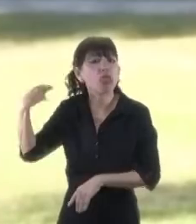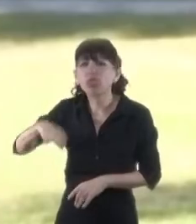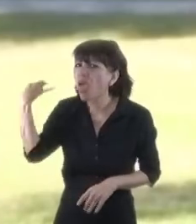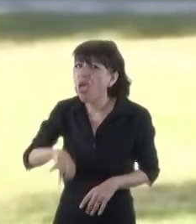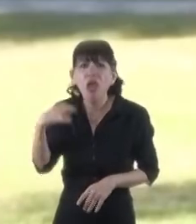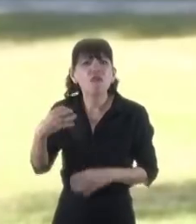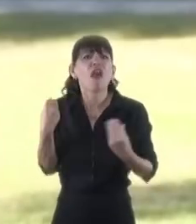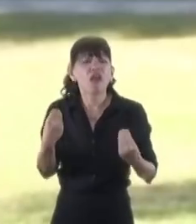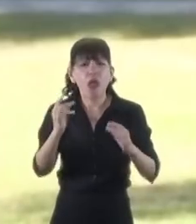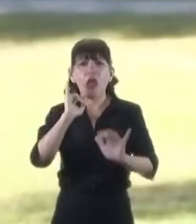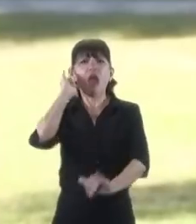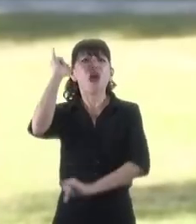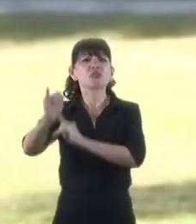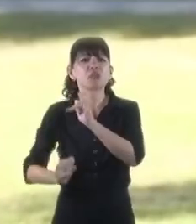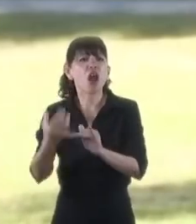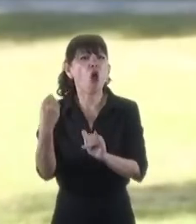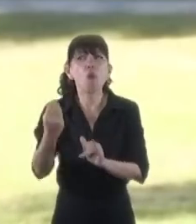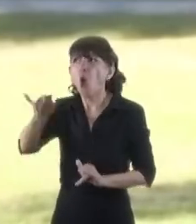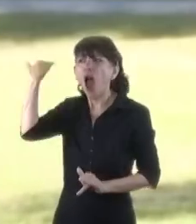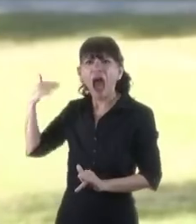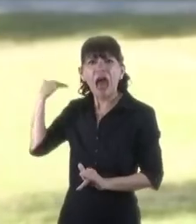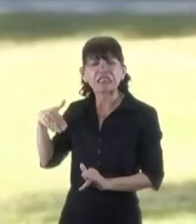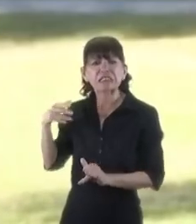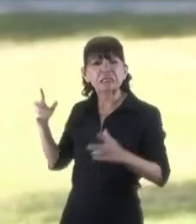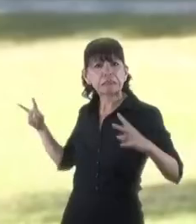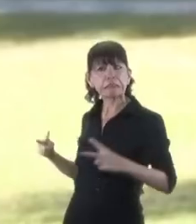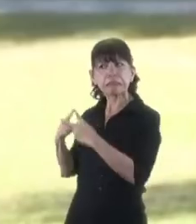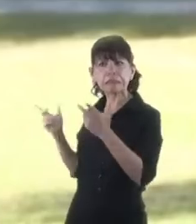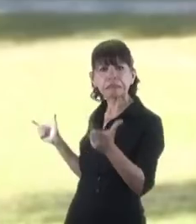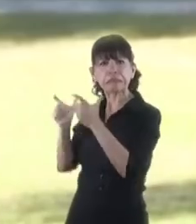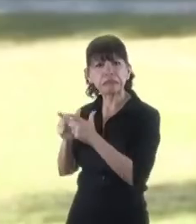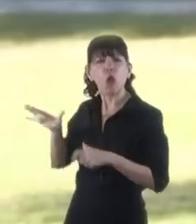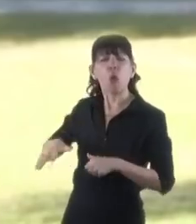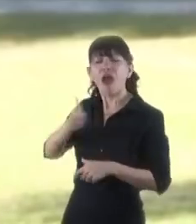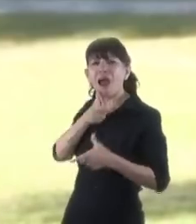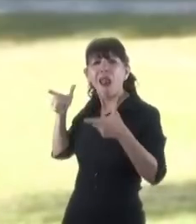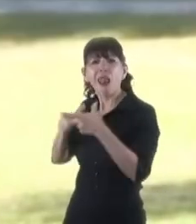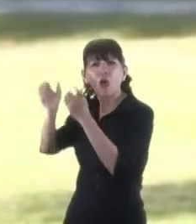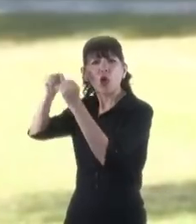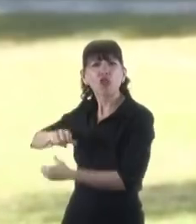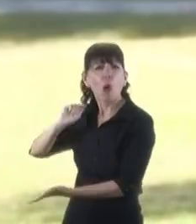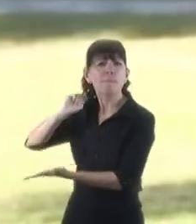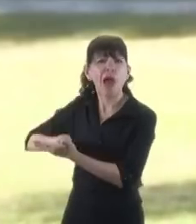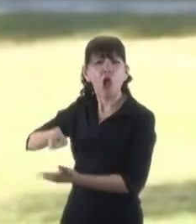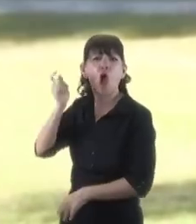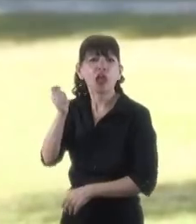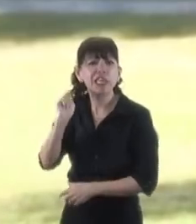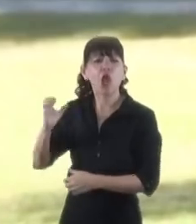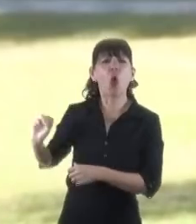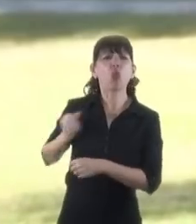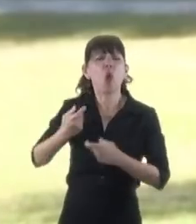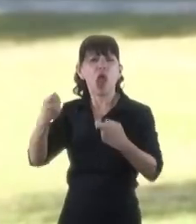participaron de un encuentro en el lago escondido promovido y pagado por empresarios de medios y